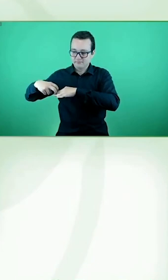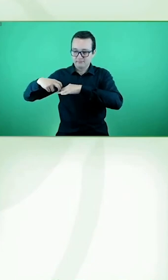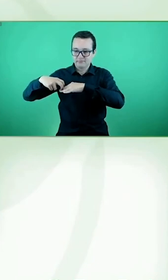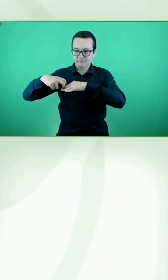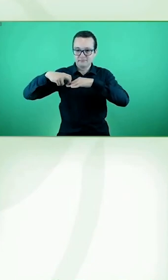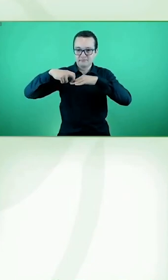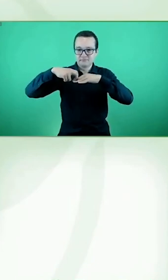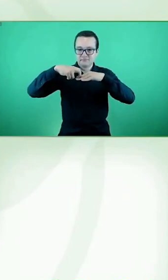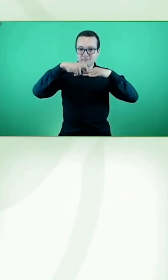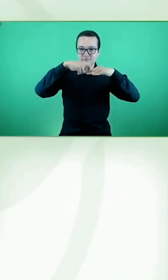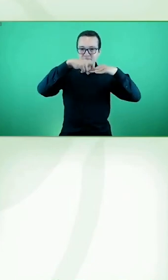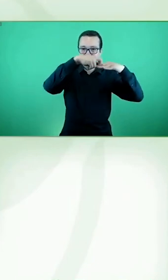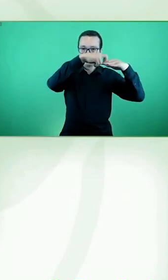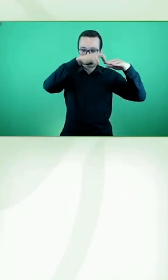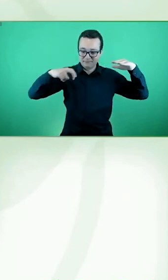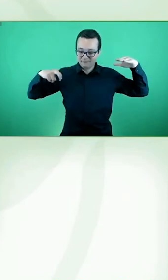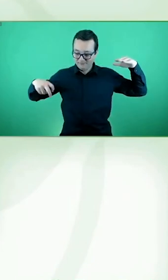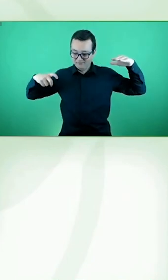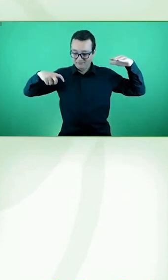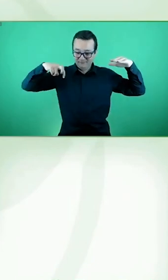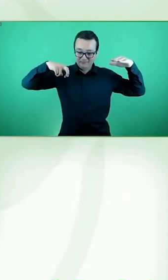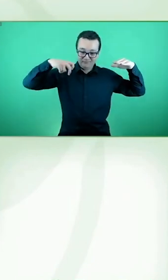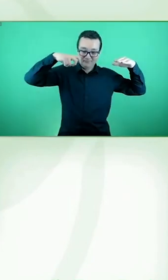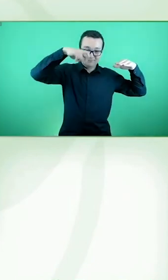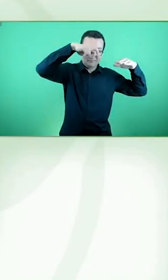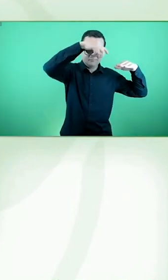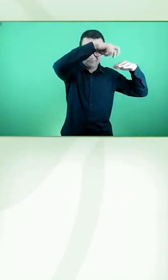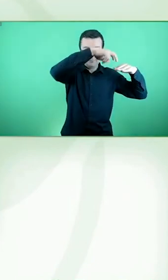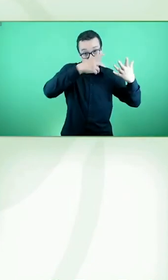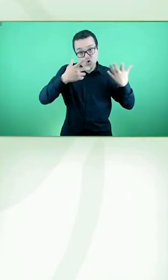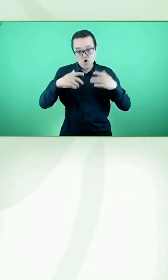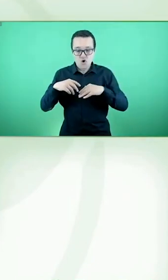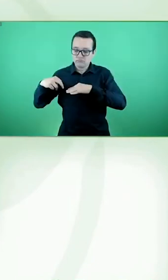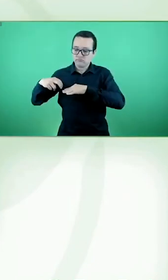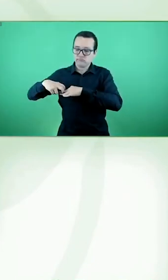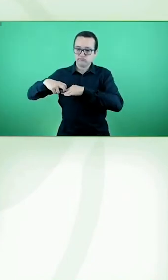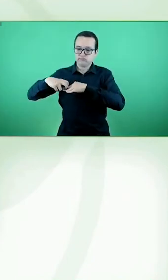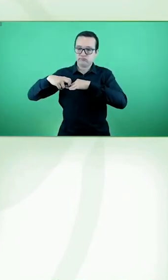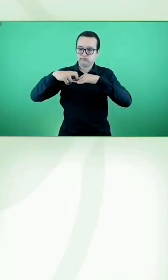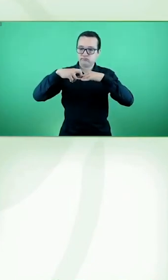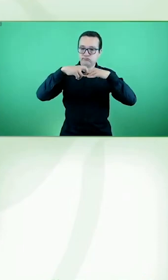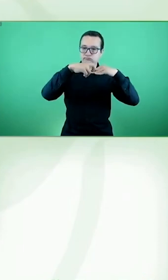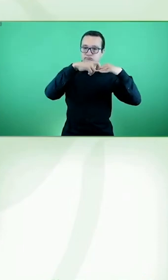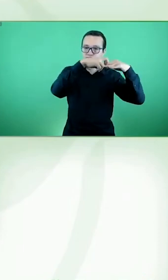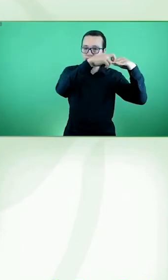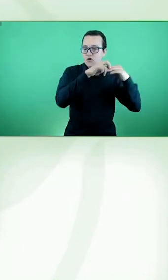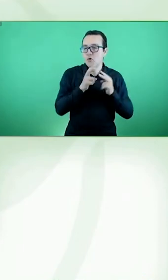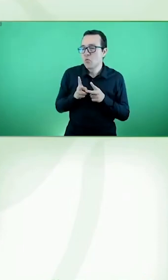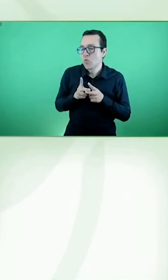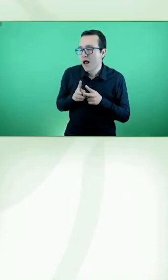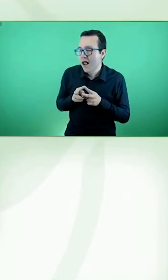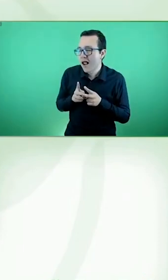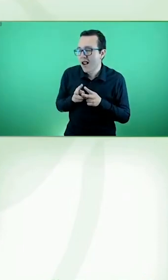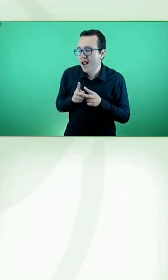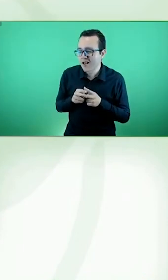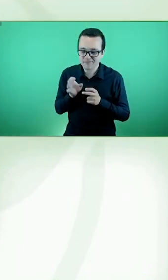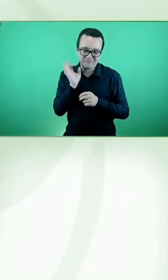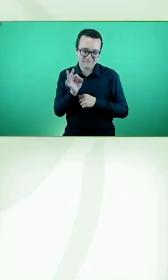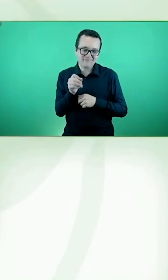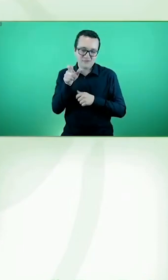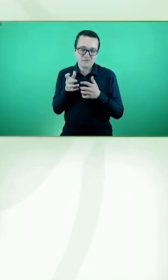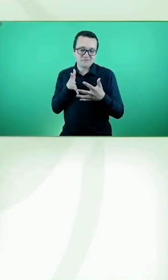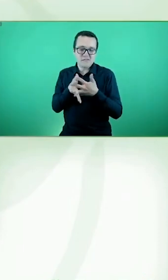mecánicas, la gente toma las escaleras mecánicas porque tiene una facilidad de uso, y nadie pensaría que eso es para personas con discapacidad.